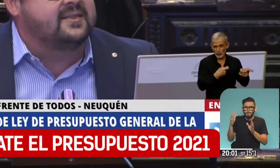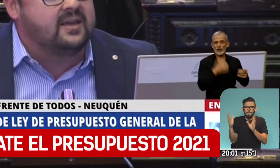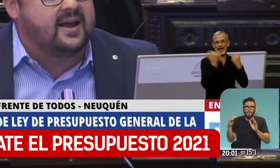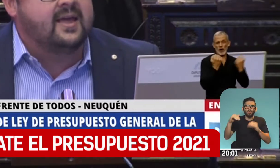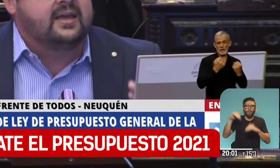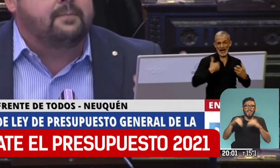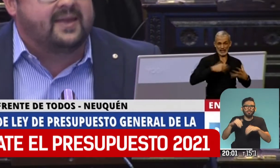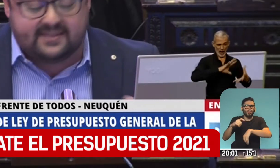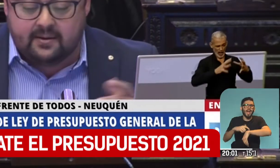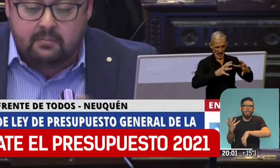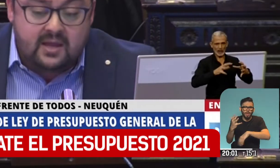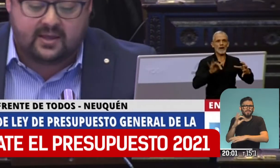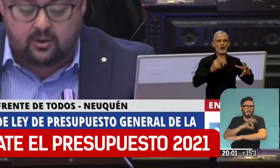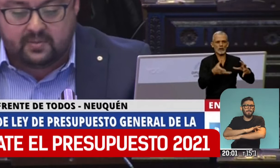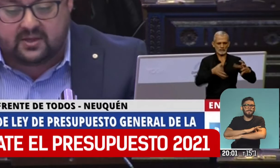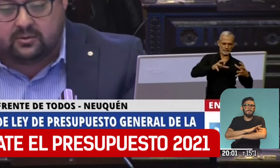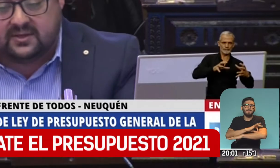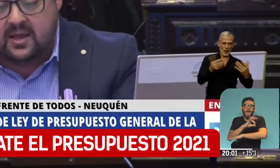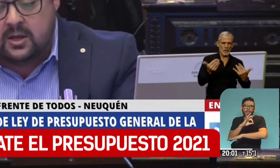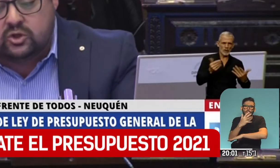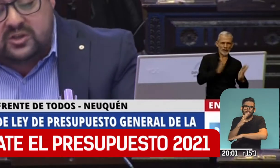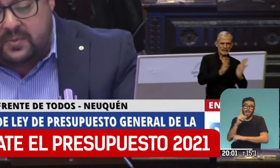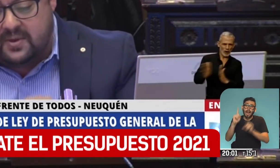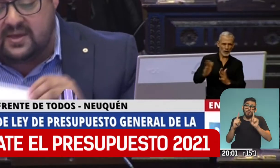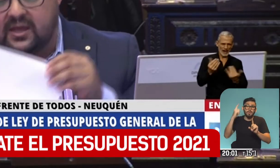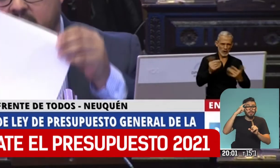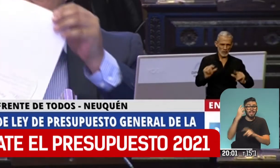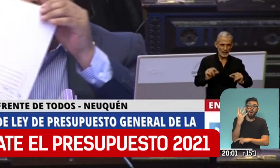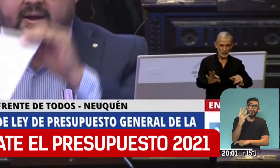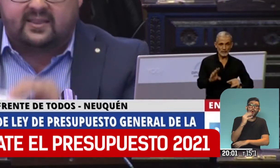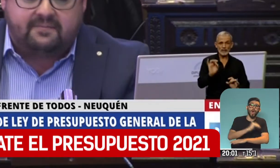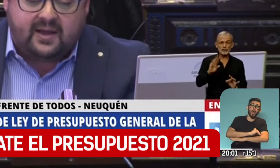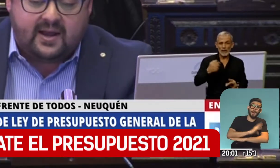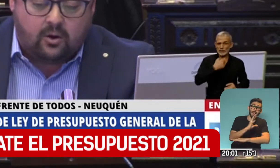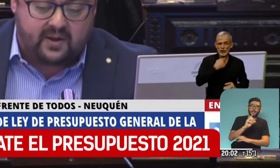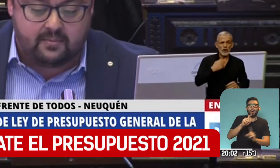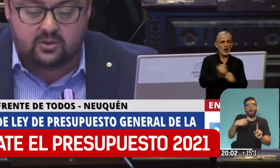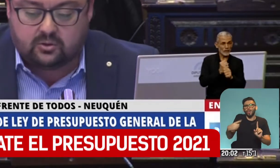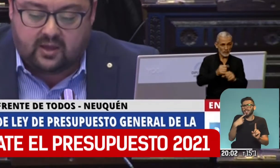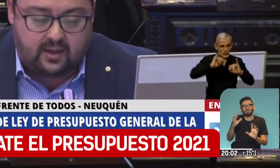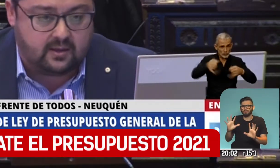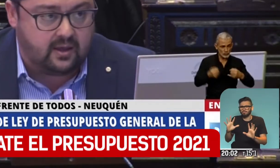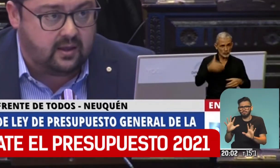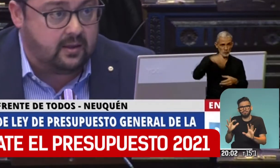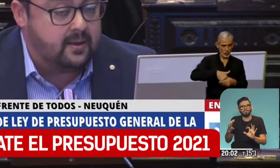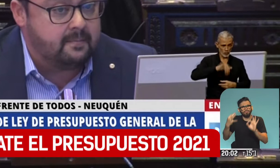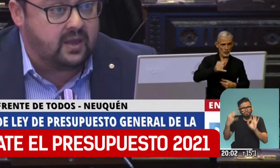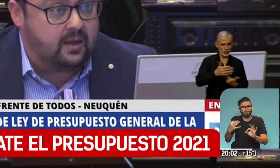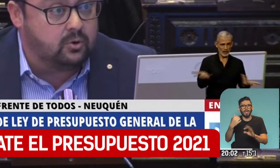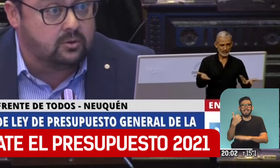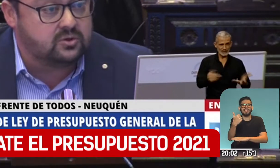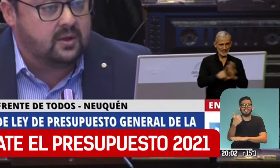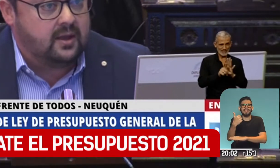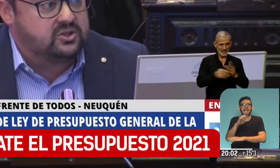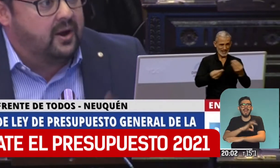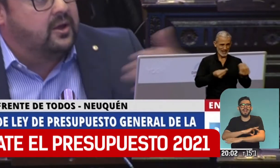va a ser? En la madrugada. Algunos especulan con que sea a las 4 de la mañana. Otros mencionan que no. Que va a ser recién a las 6 de